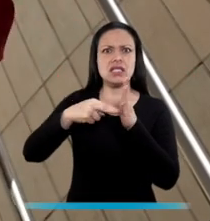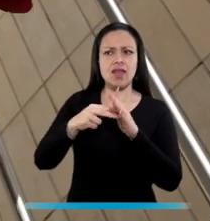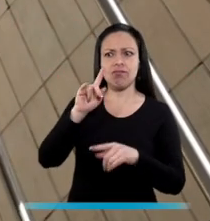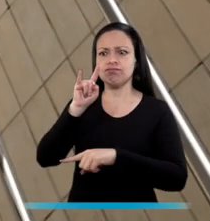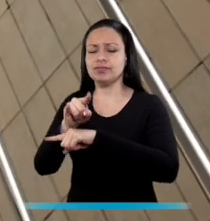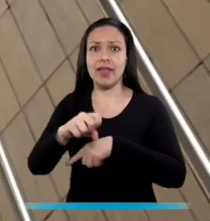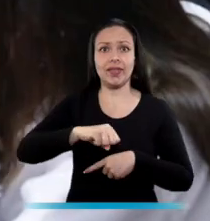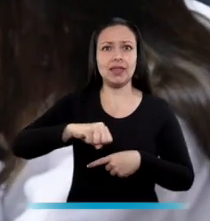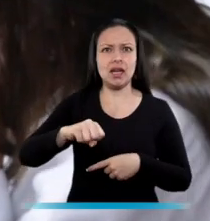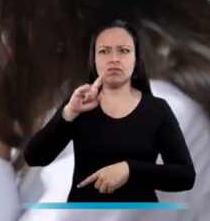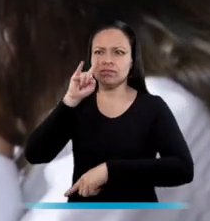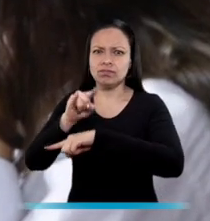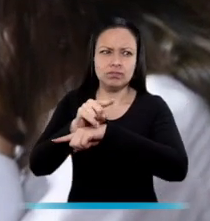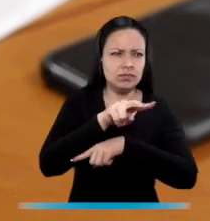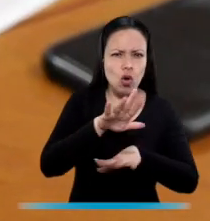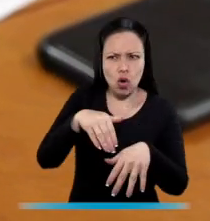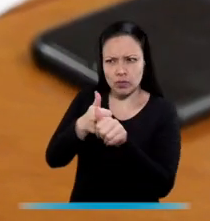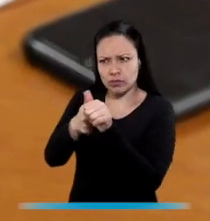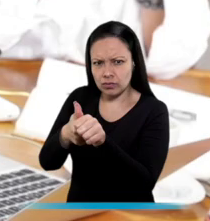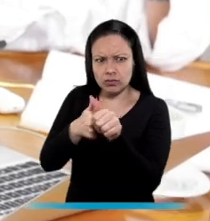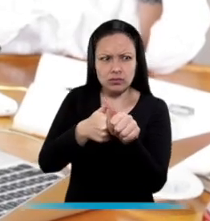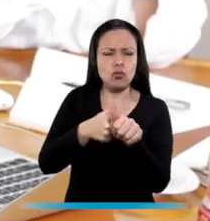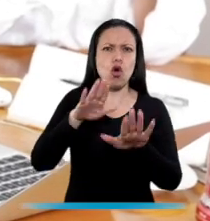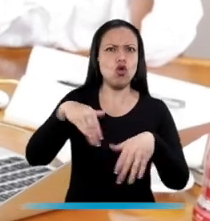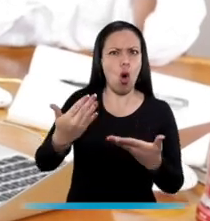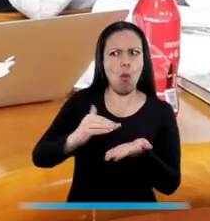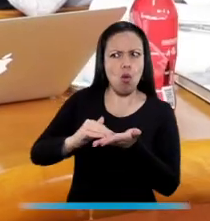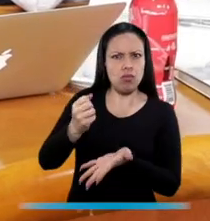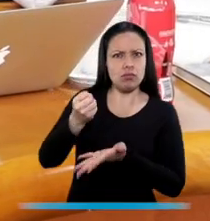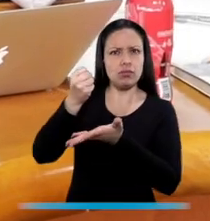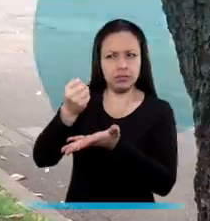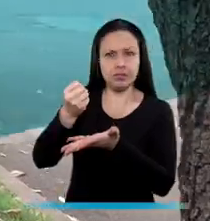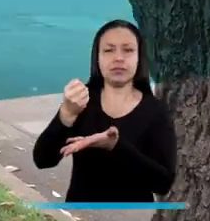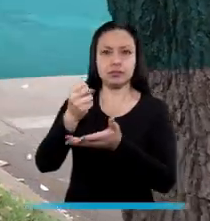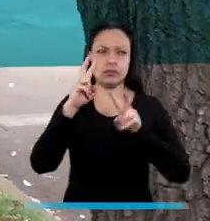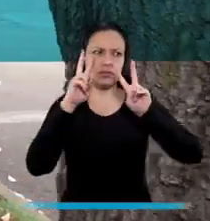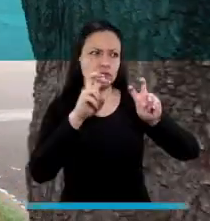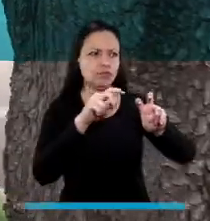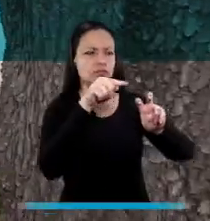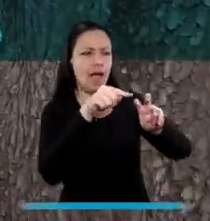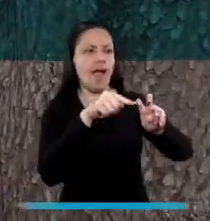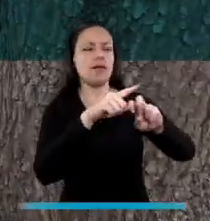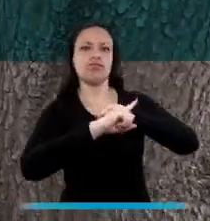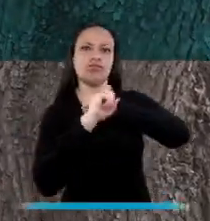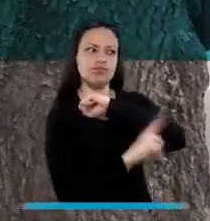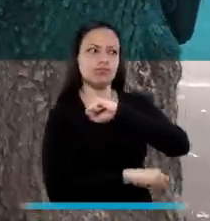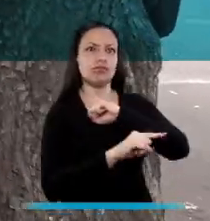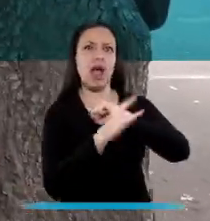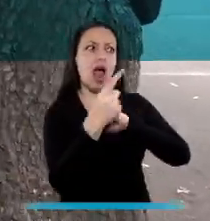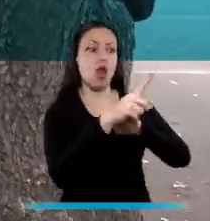velamos por tus derechos. Vigilamos y hacemos seguimiento al manejo de los recursos. Investigamos y sancionamos a los